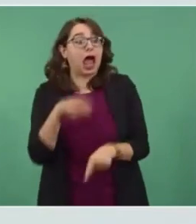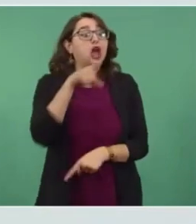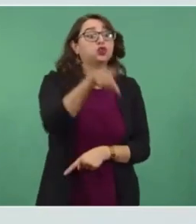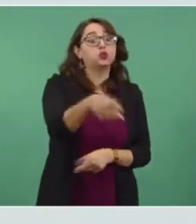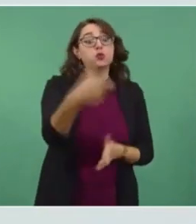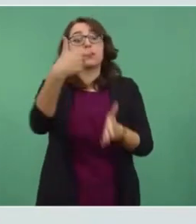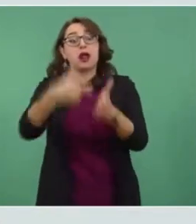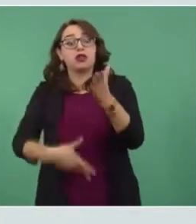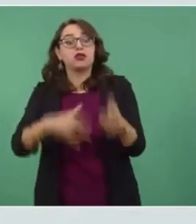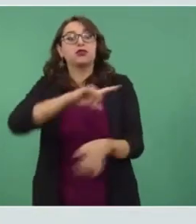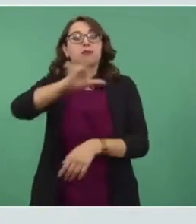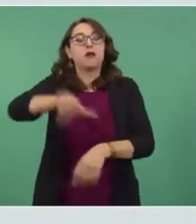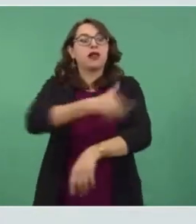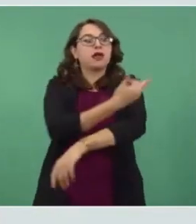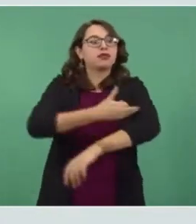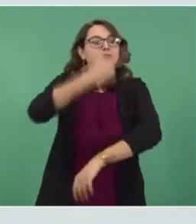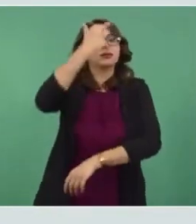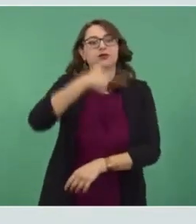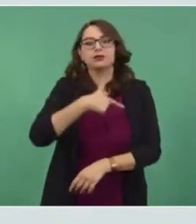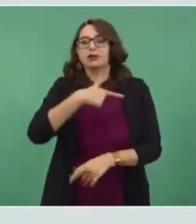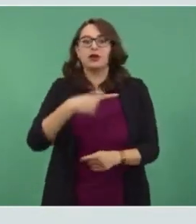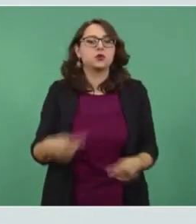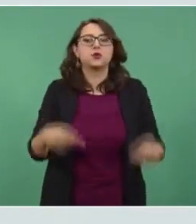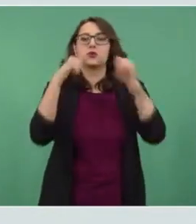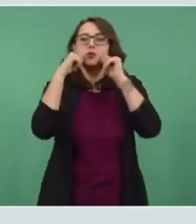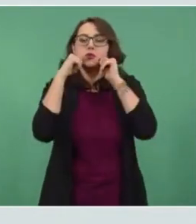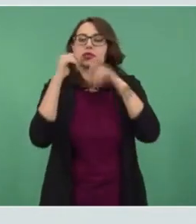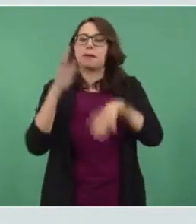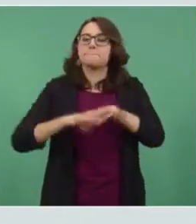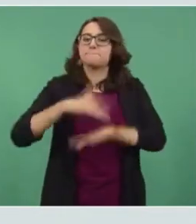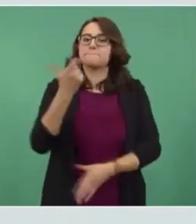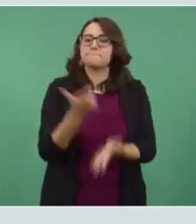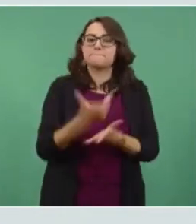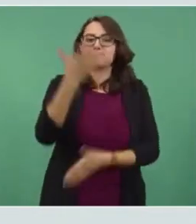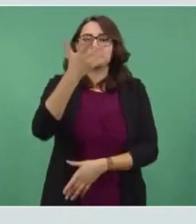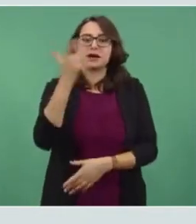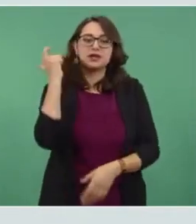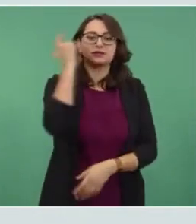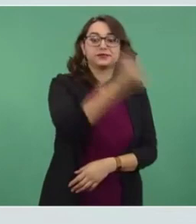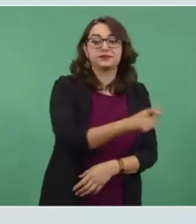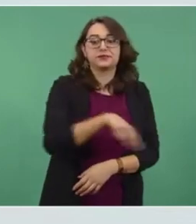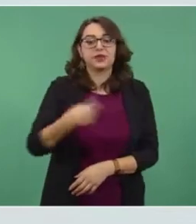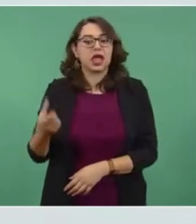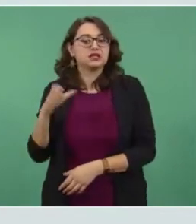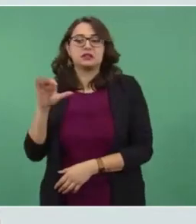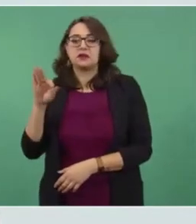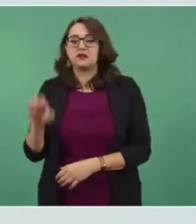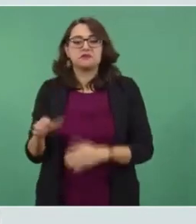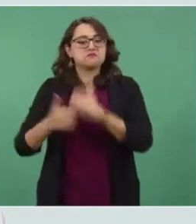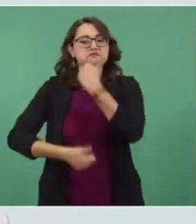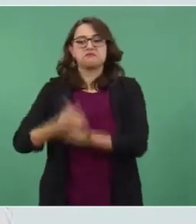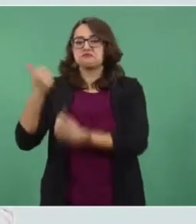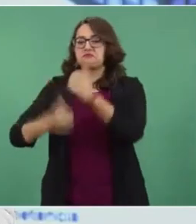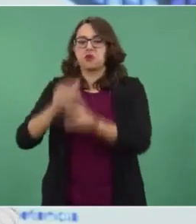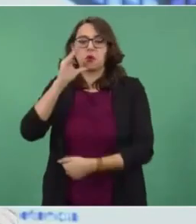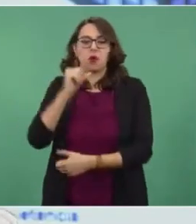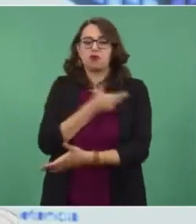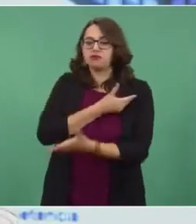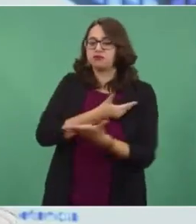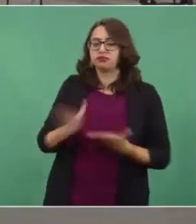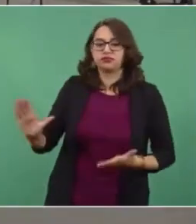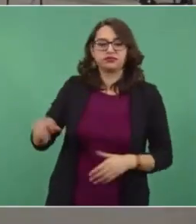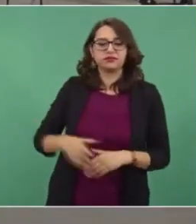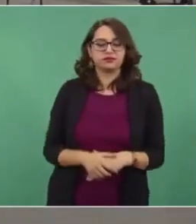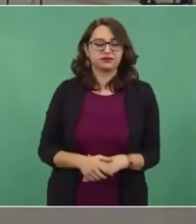ahorro para el país y a la CFE siempre la dejan al final? También